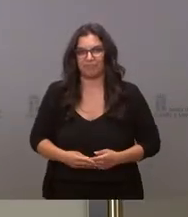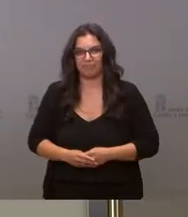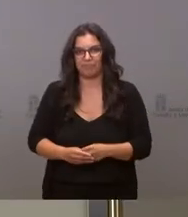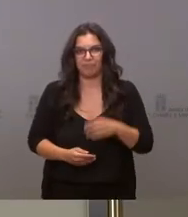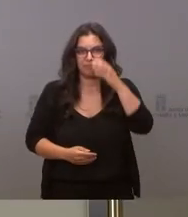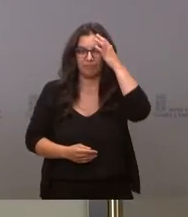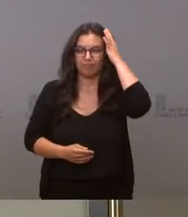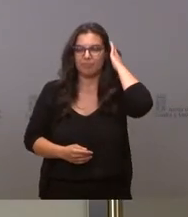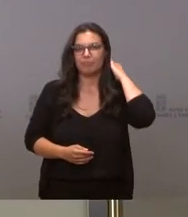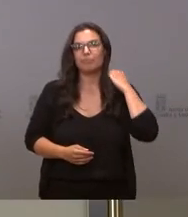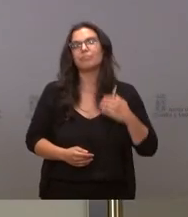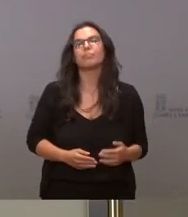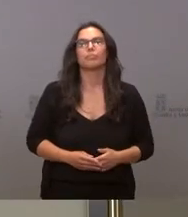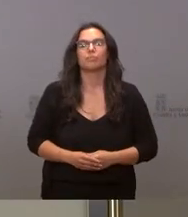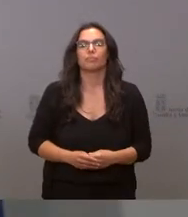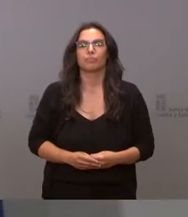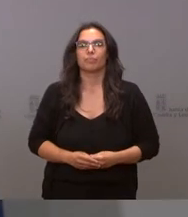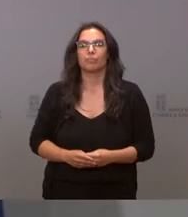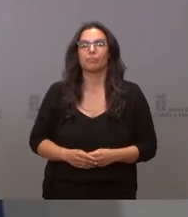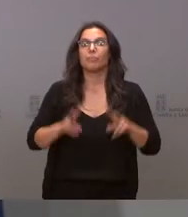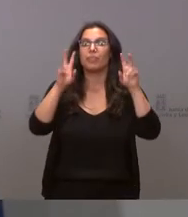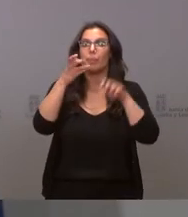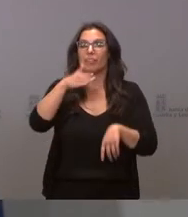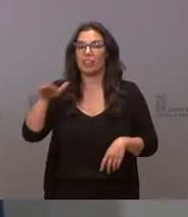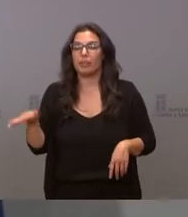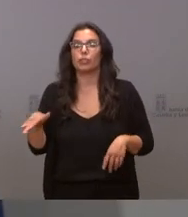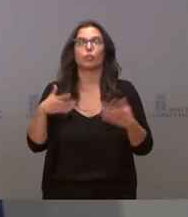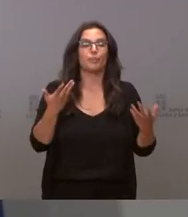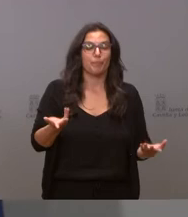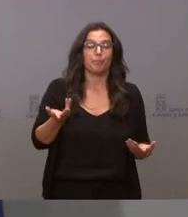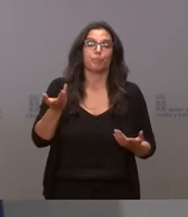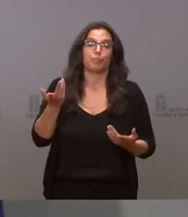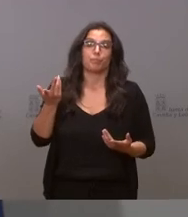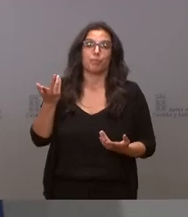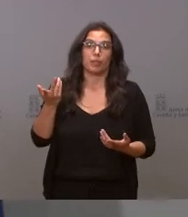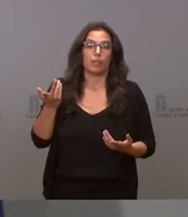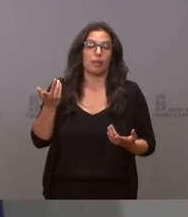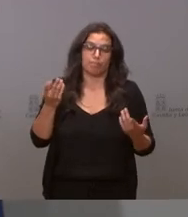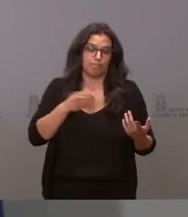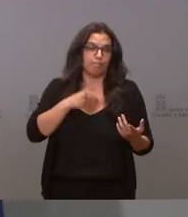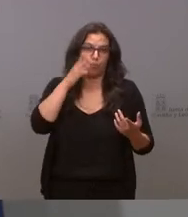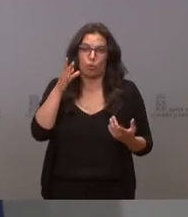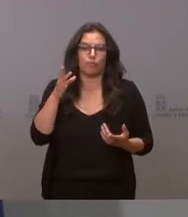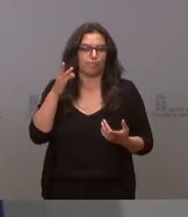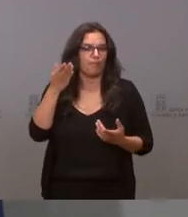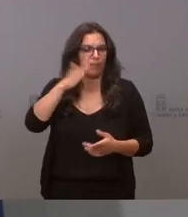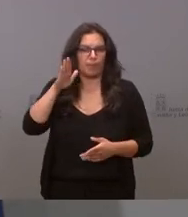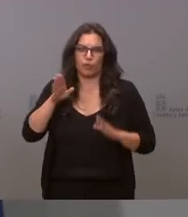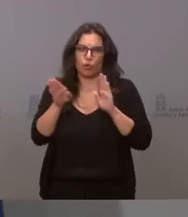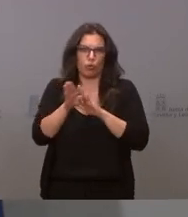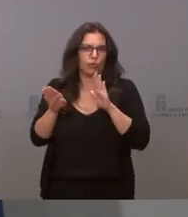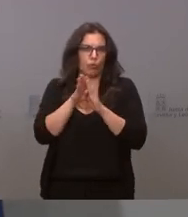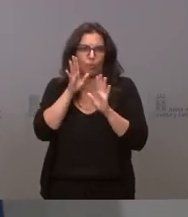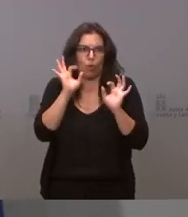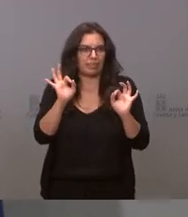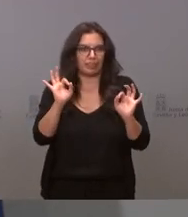sobre el tema de los fallecimientos sobre el tema de fallecimientos lamentablemente vamos a seguir teniendo fallecimientos porque lo